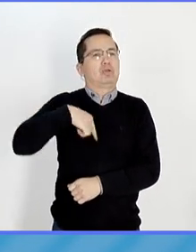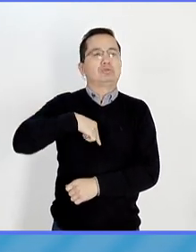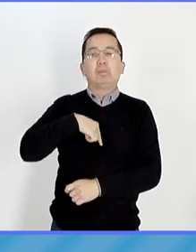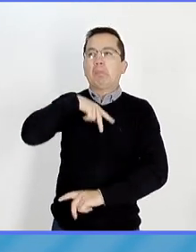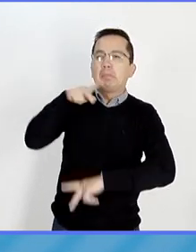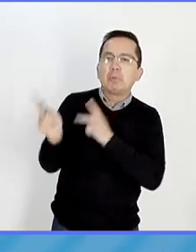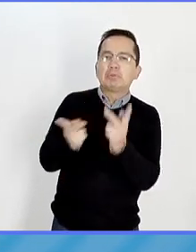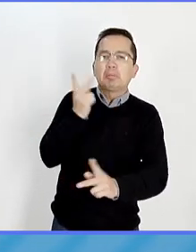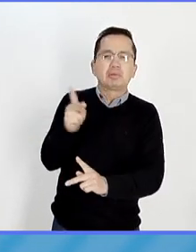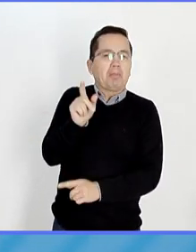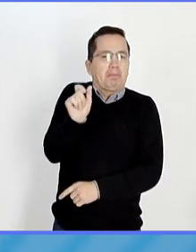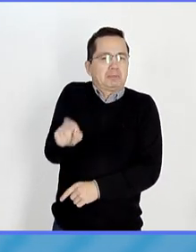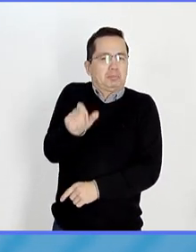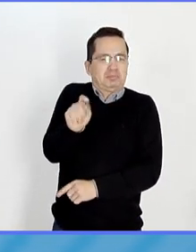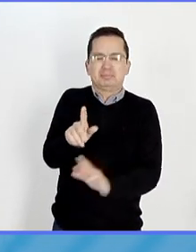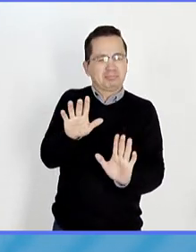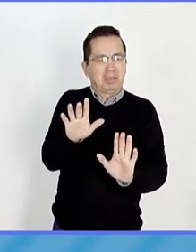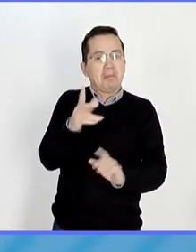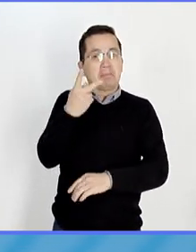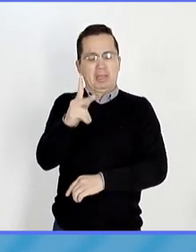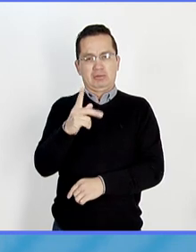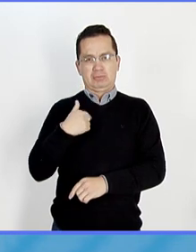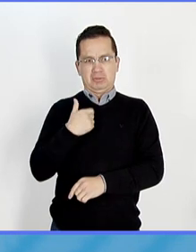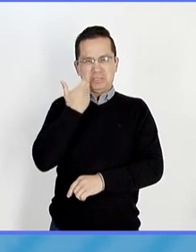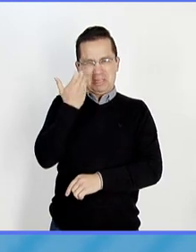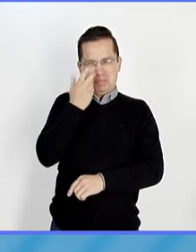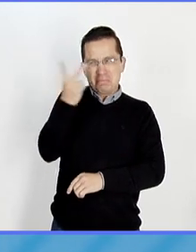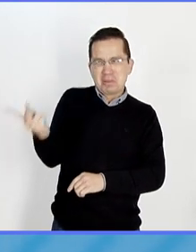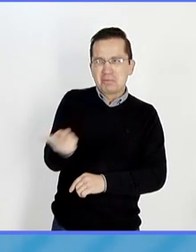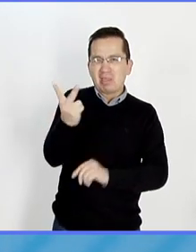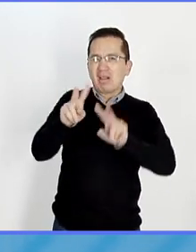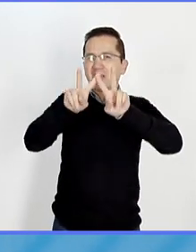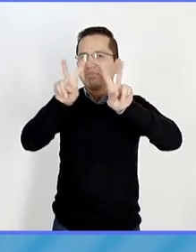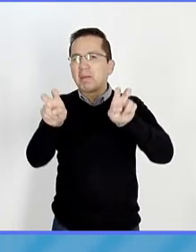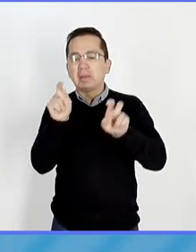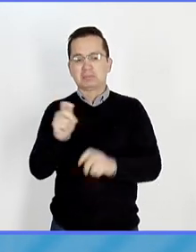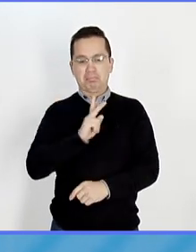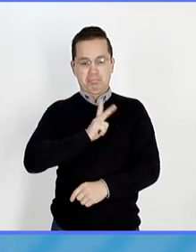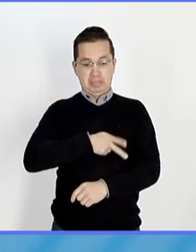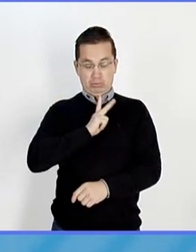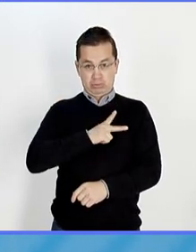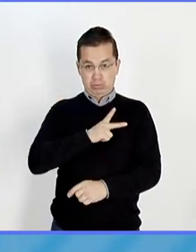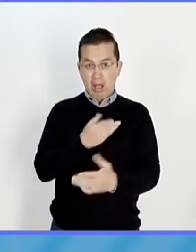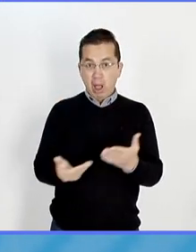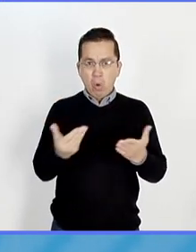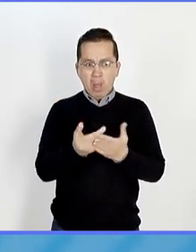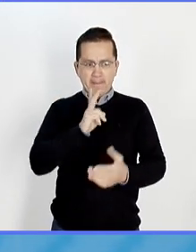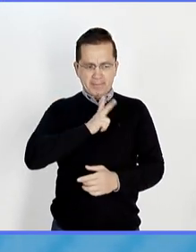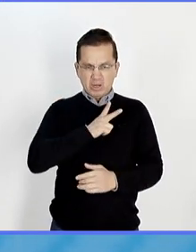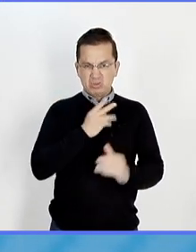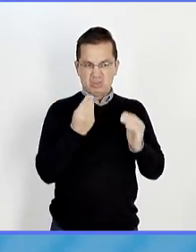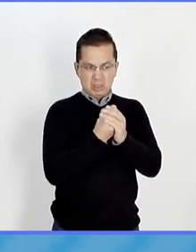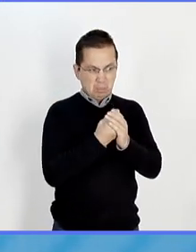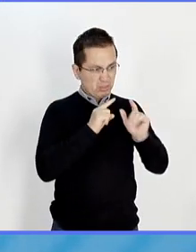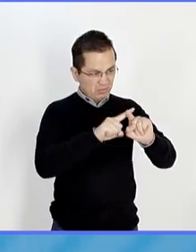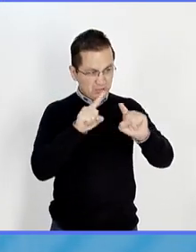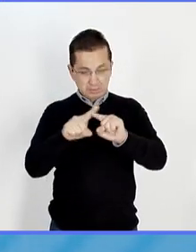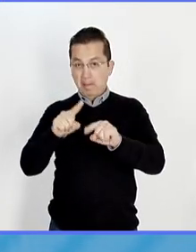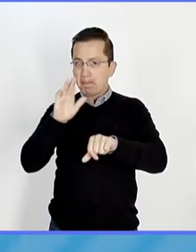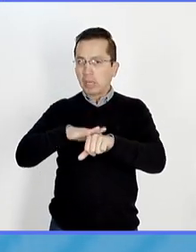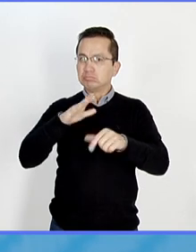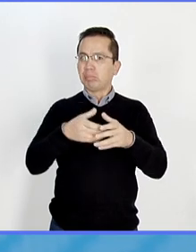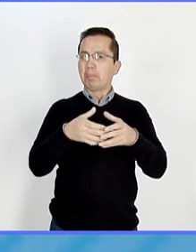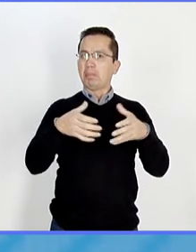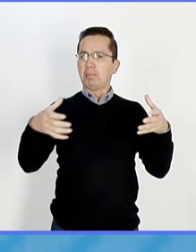empezar con respecto a los virus y es que parece que cada vez hay más. ¿Esto es verdad o es solo una percepción de nosotros?